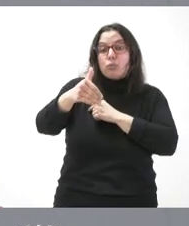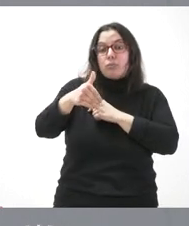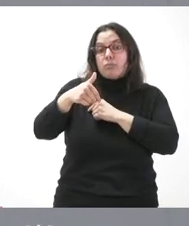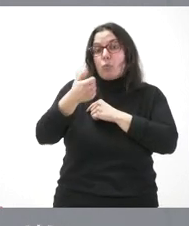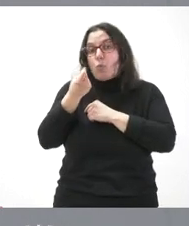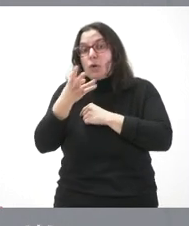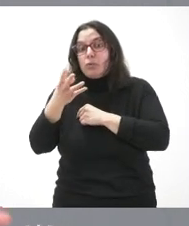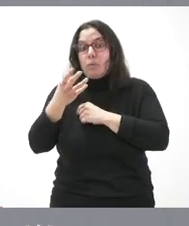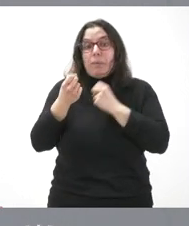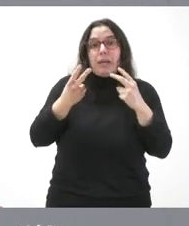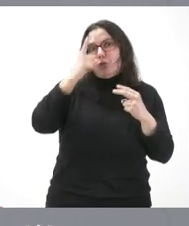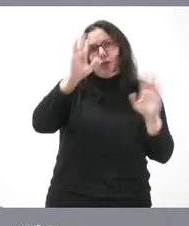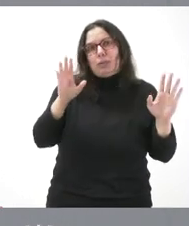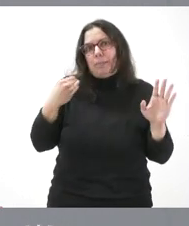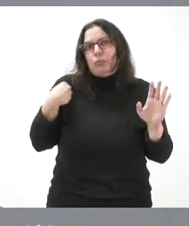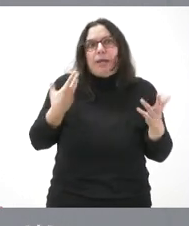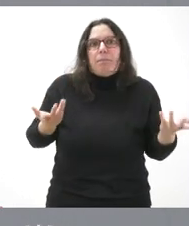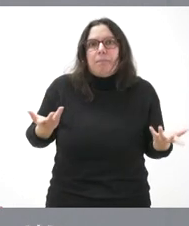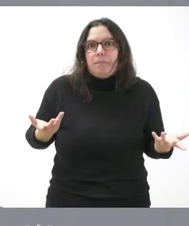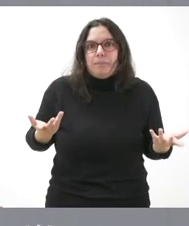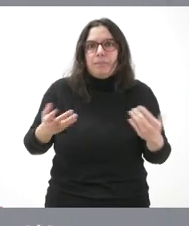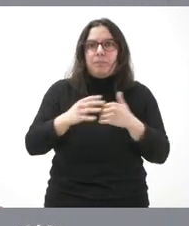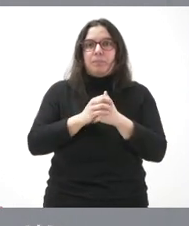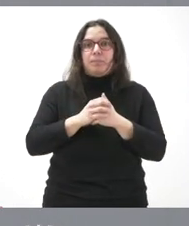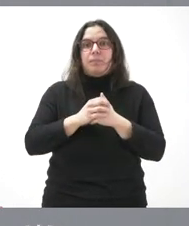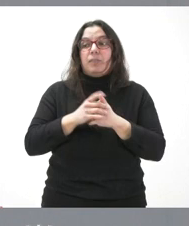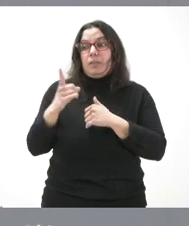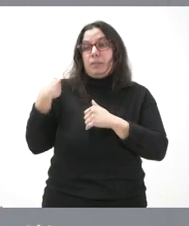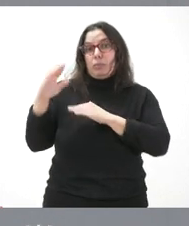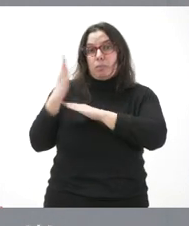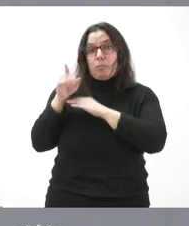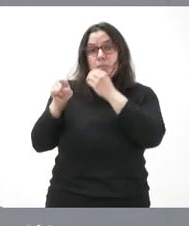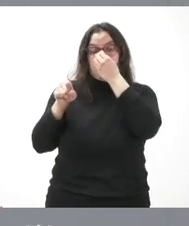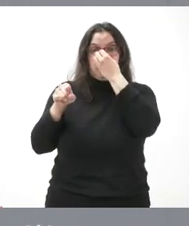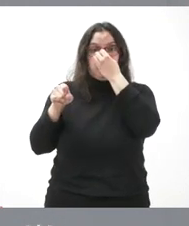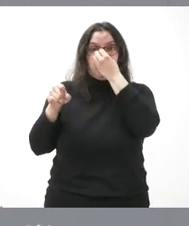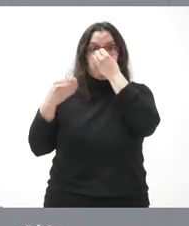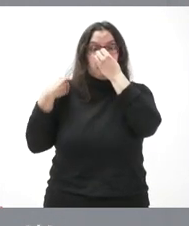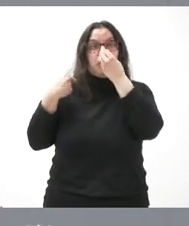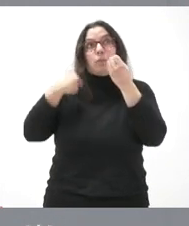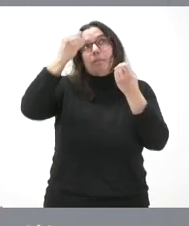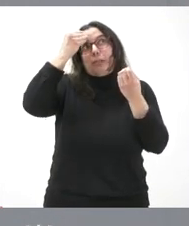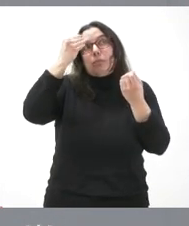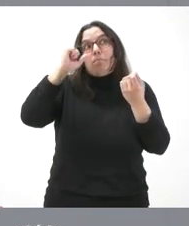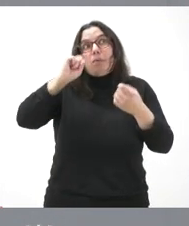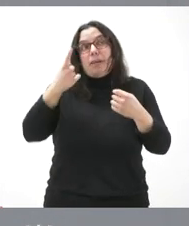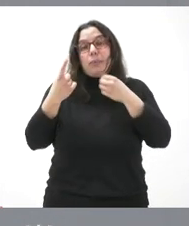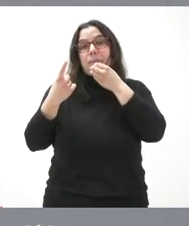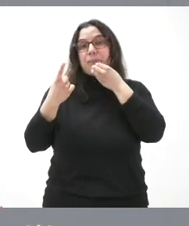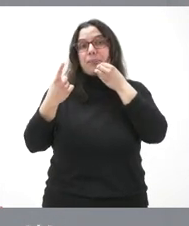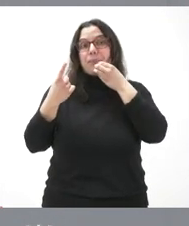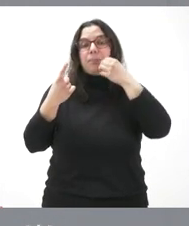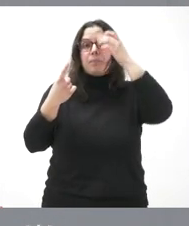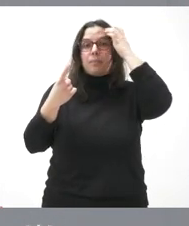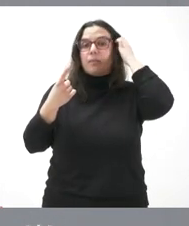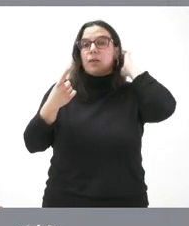cuánto es ni para qué, es un poco precipitado. Yo, de lo que usted plantea, el análisis que hago, primero es que se